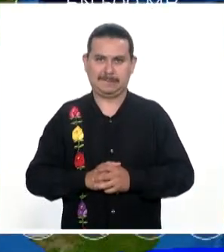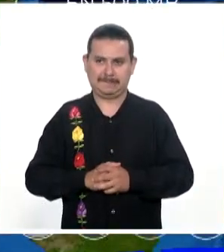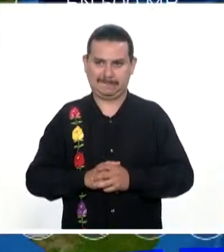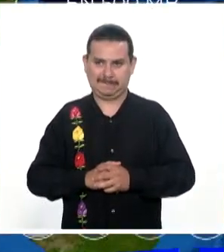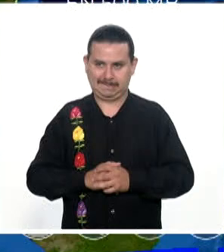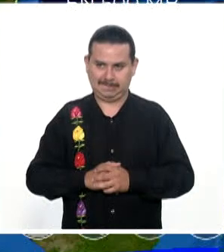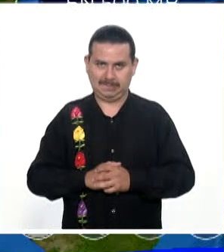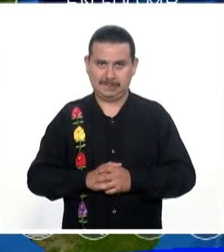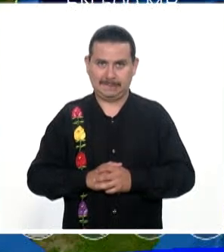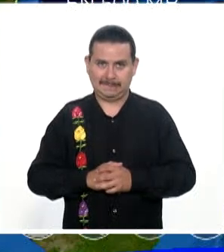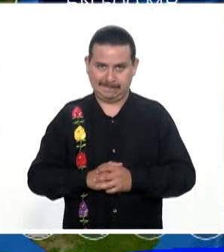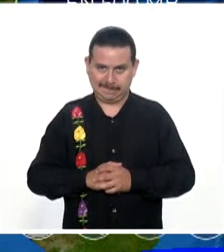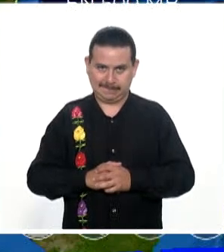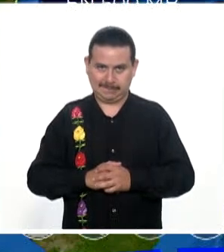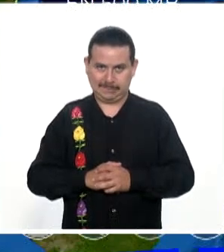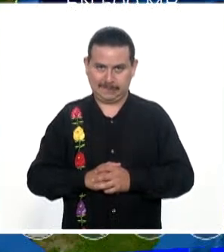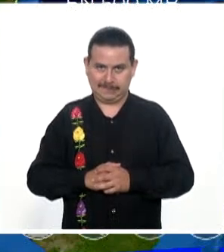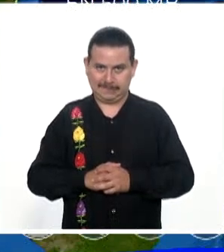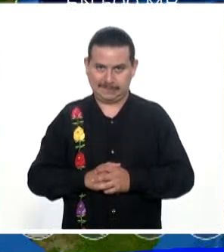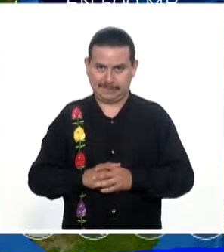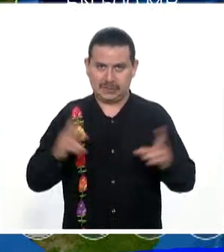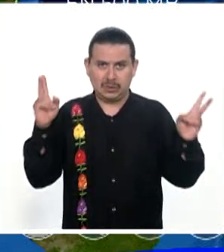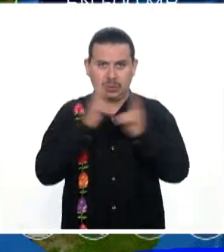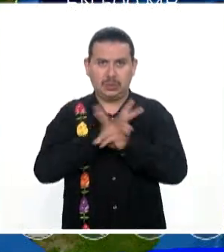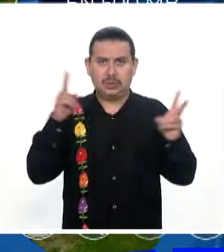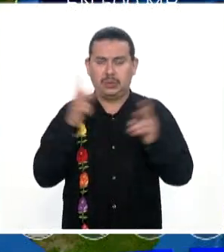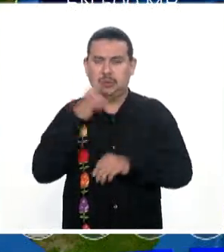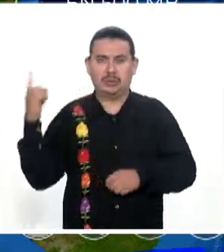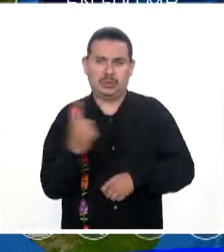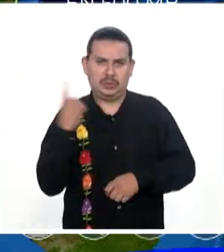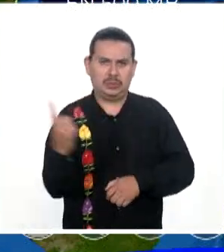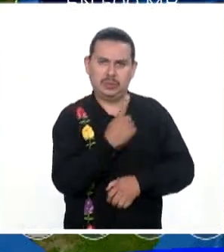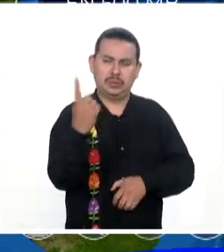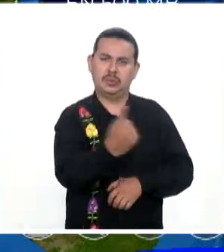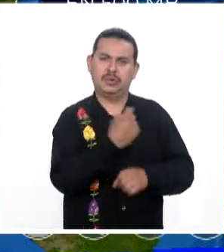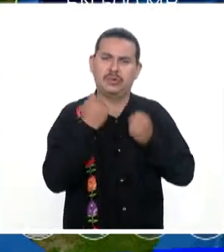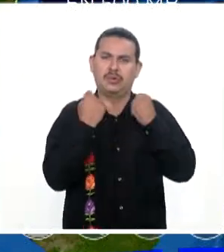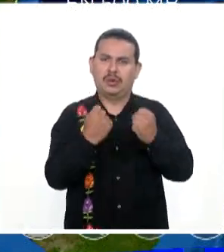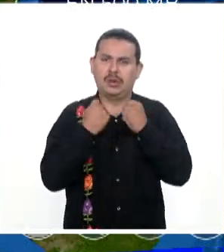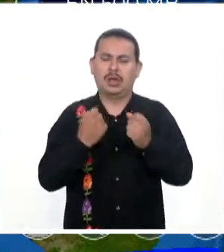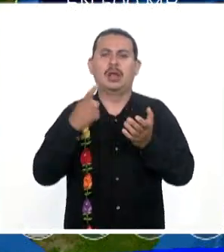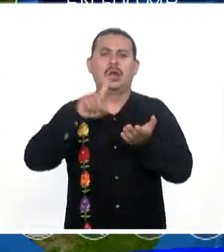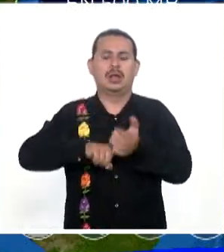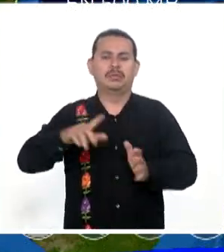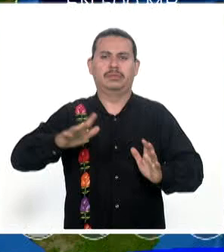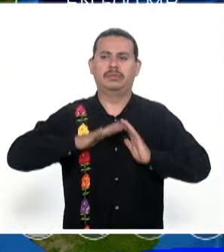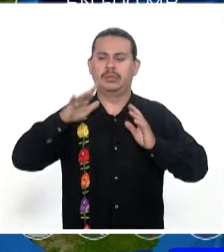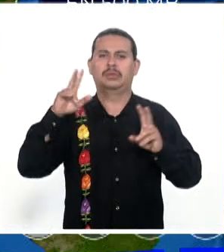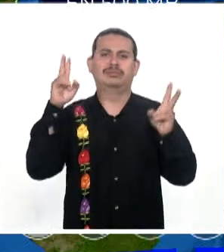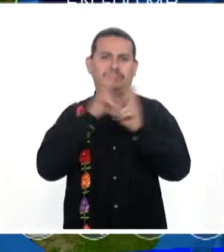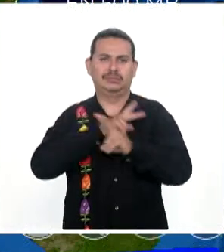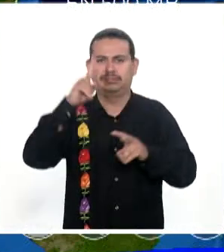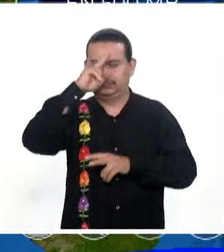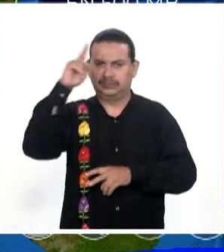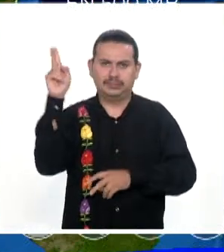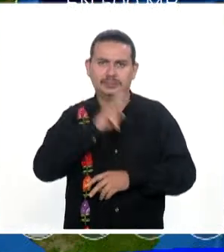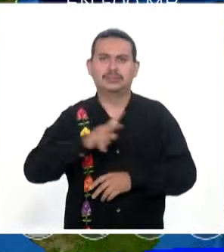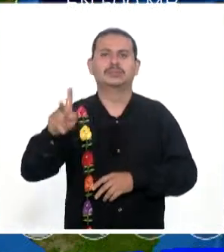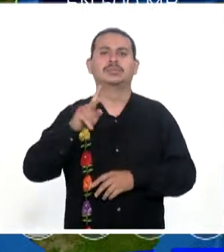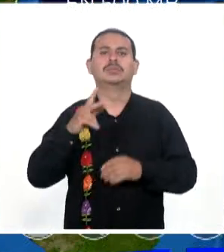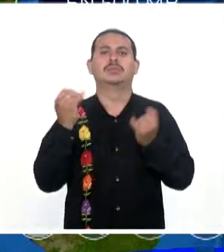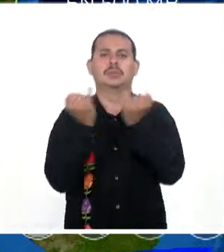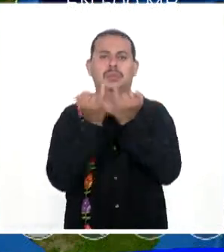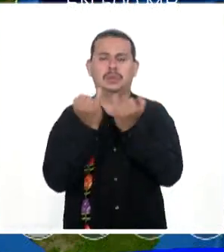Un canal De baja Presión Y una circulación Anticiclónica Favorecerán La presencia De